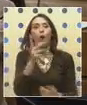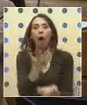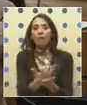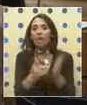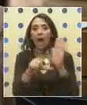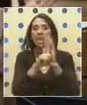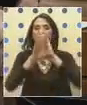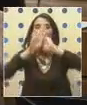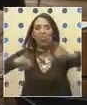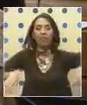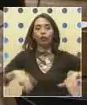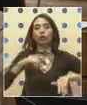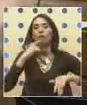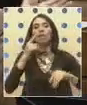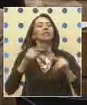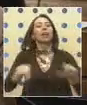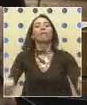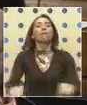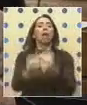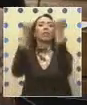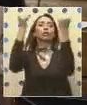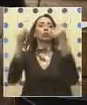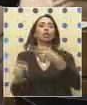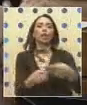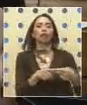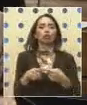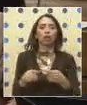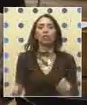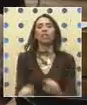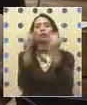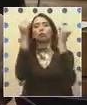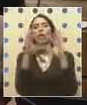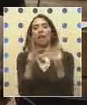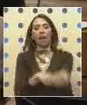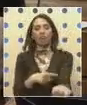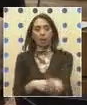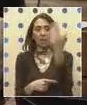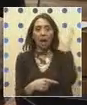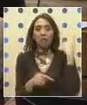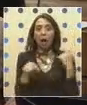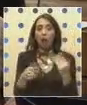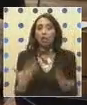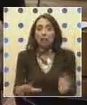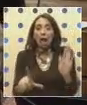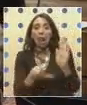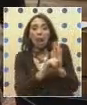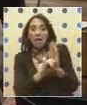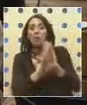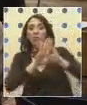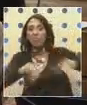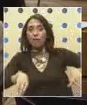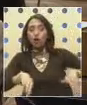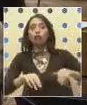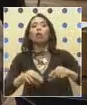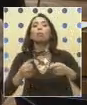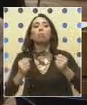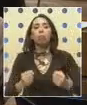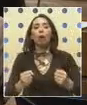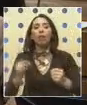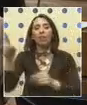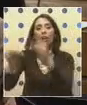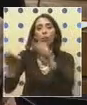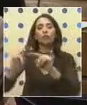más increíbles, que esto iba a destruir la sociedad, que iba a destruir la familia. Tenemos hoy día una ley de divorcio que permite resolver judicialmente